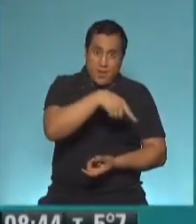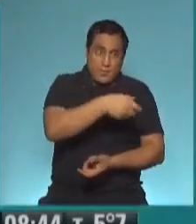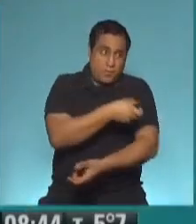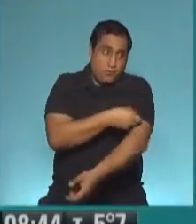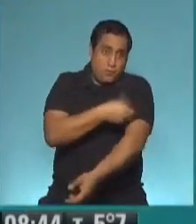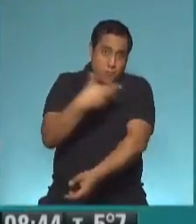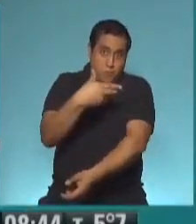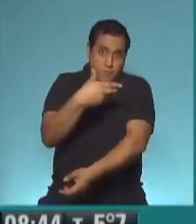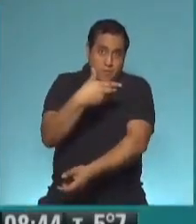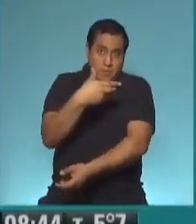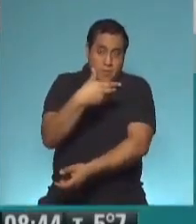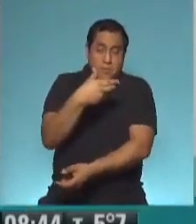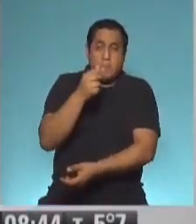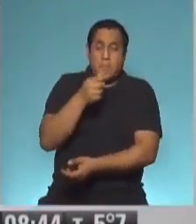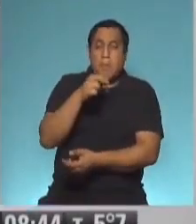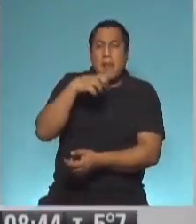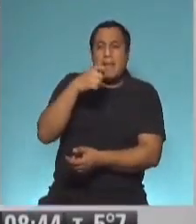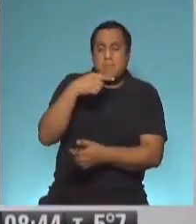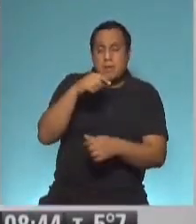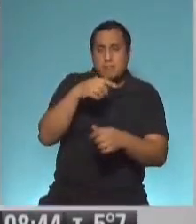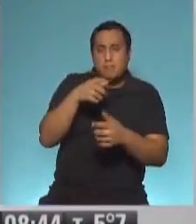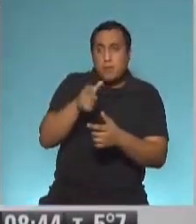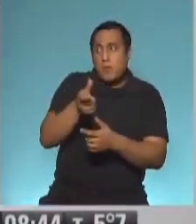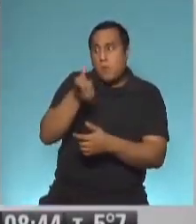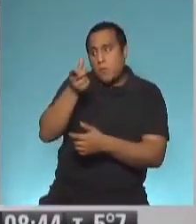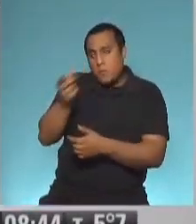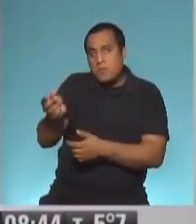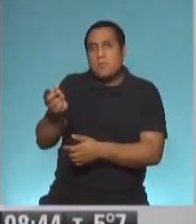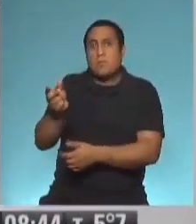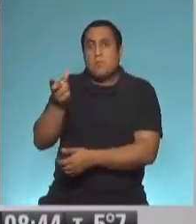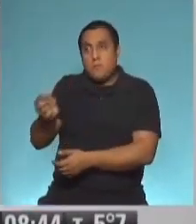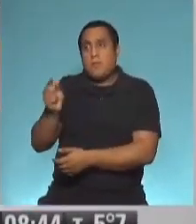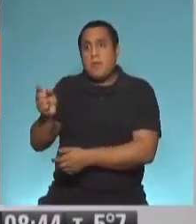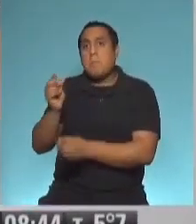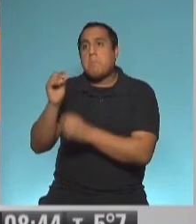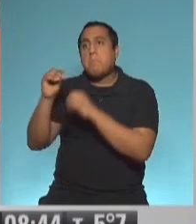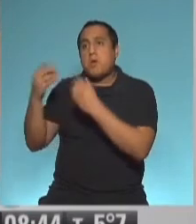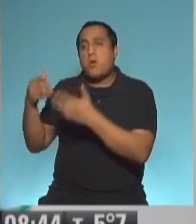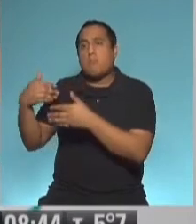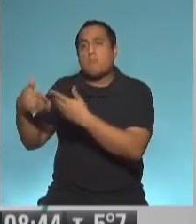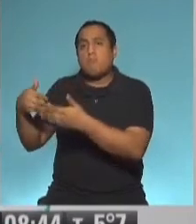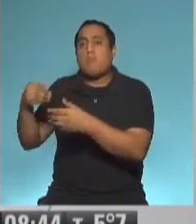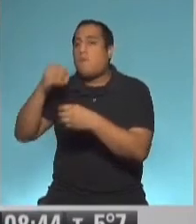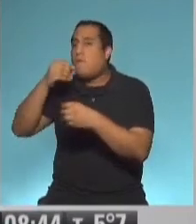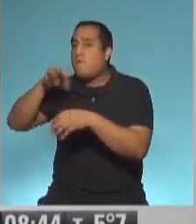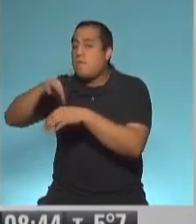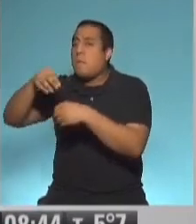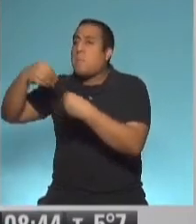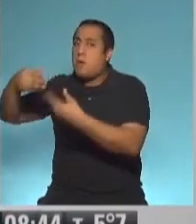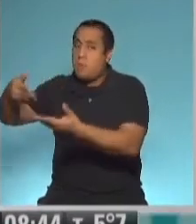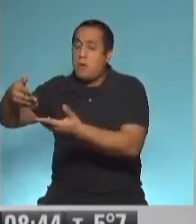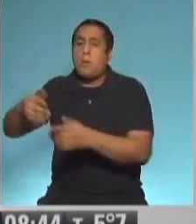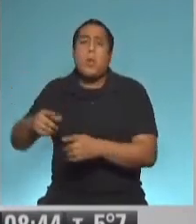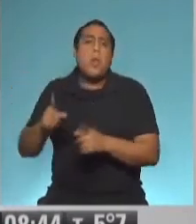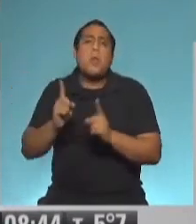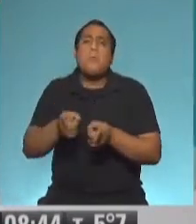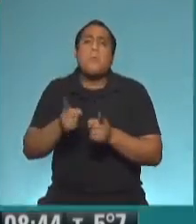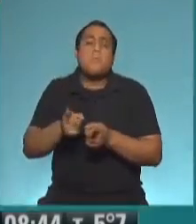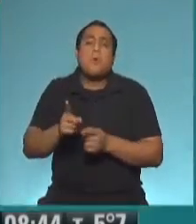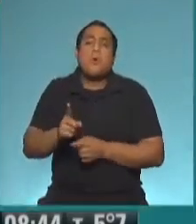ya sufrió la enfermedad es lo que se transfunde para poder mejorar la evolución de la enfermedad. Y pasa, sucede lo mismo